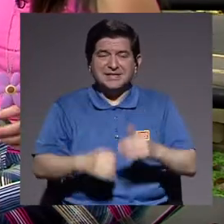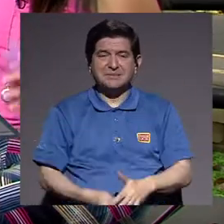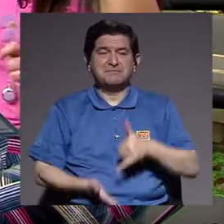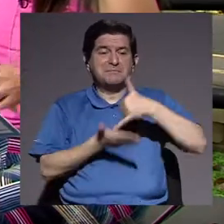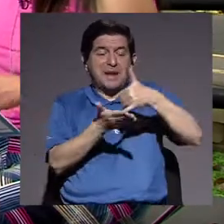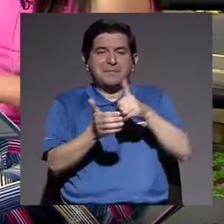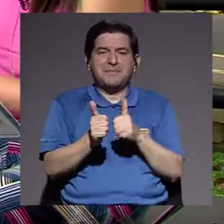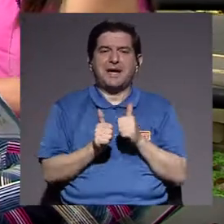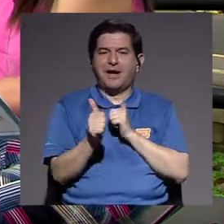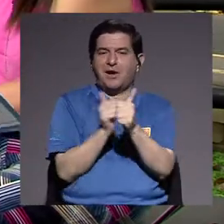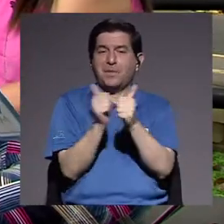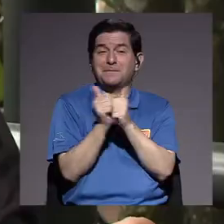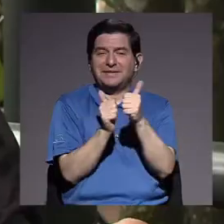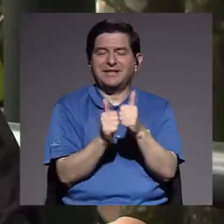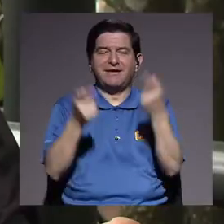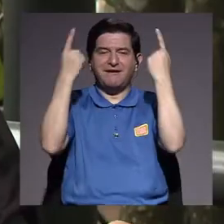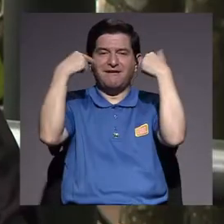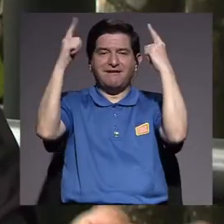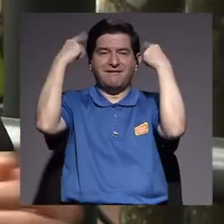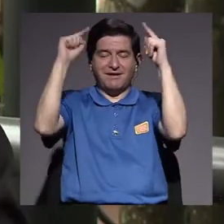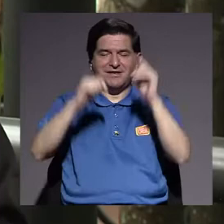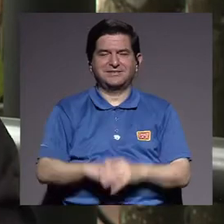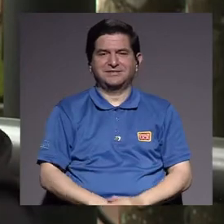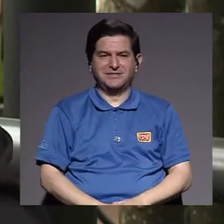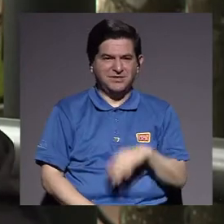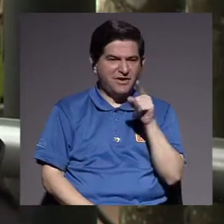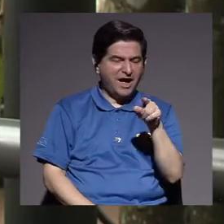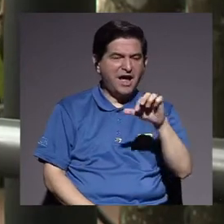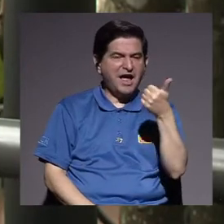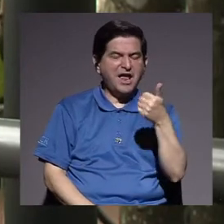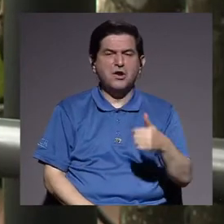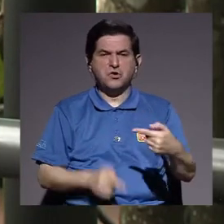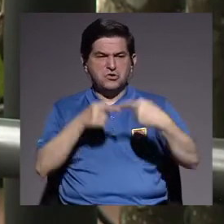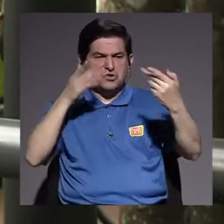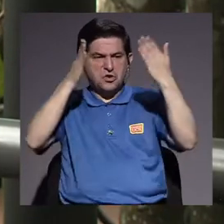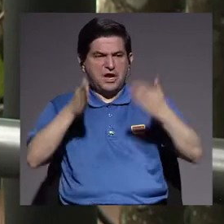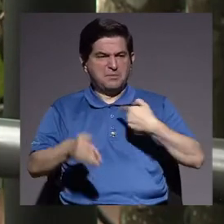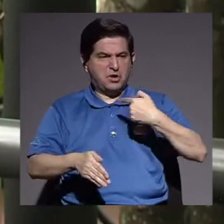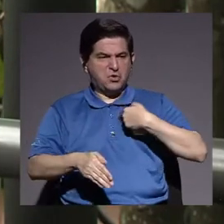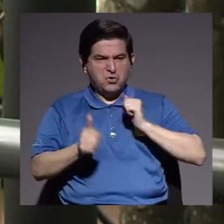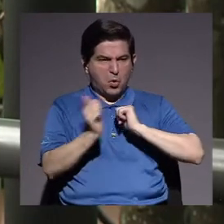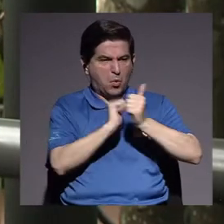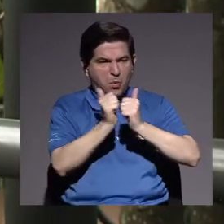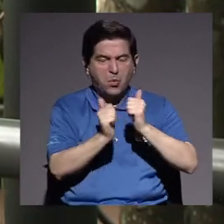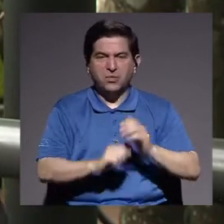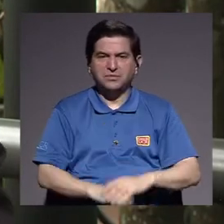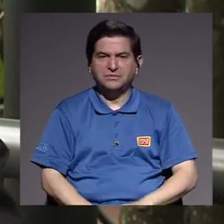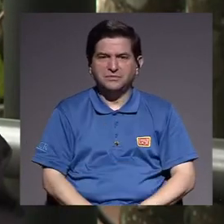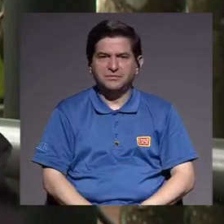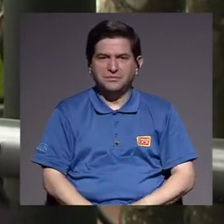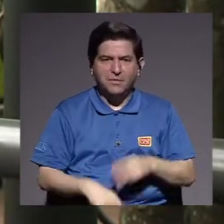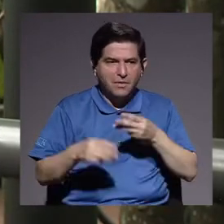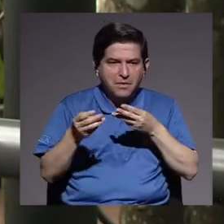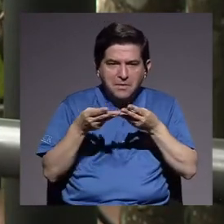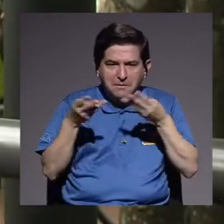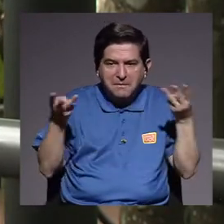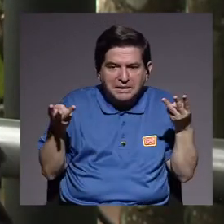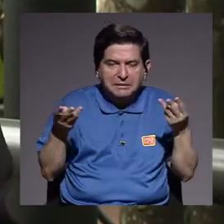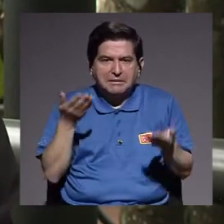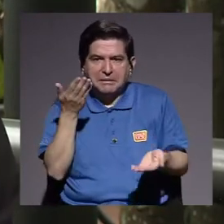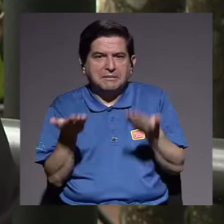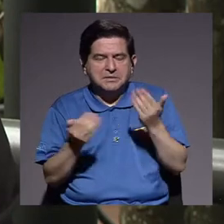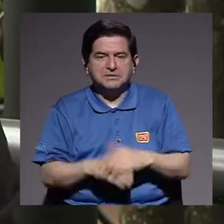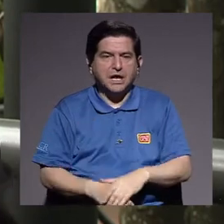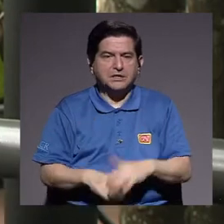que premia es la competencia y el éxito. Y en la competencia y el éxito, el otro es mi enemigo con el cual compito. Compito por la mercancía,